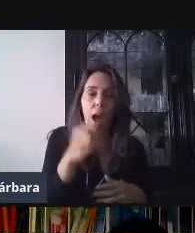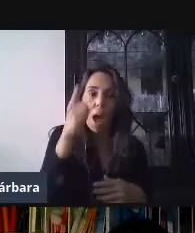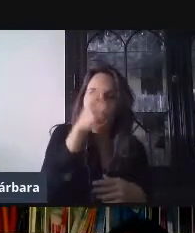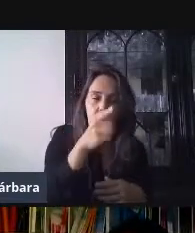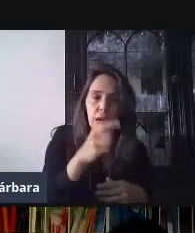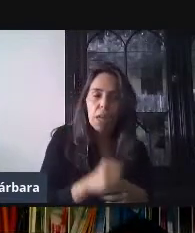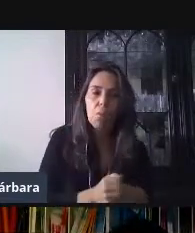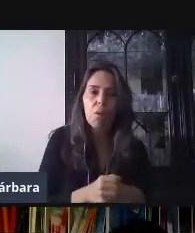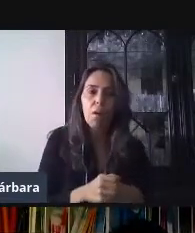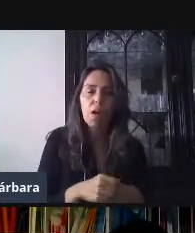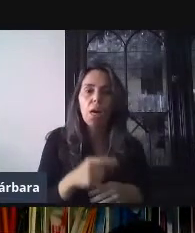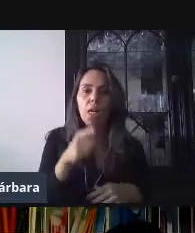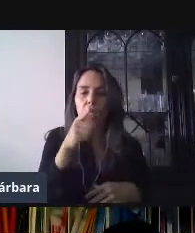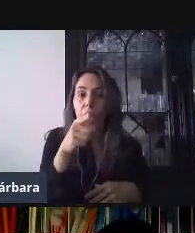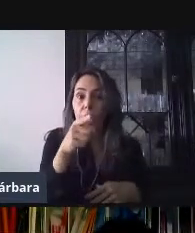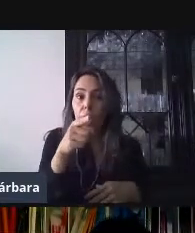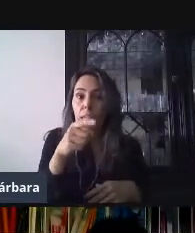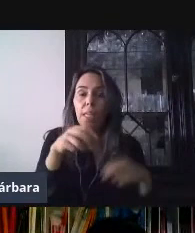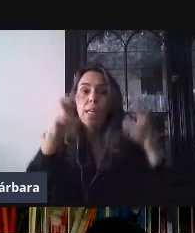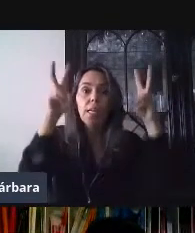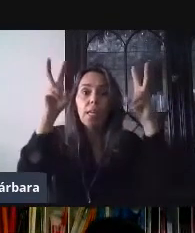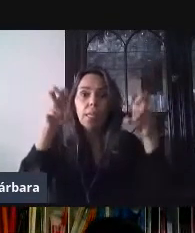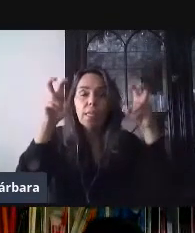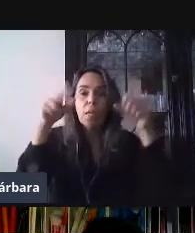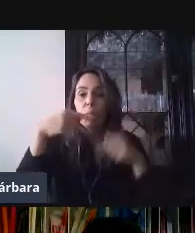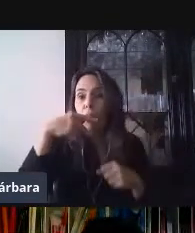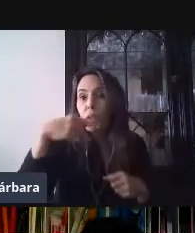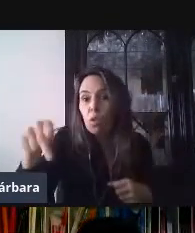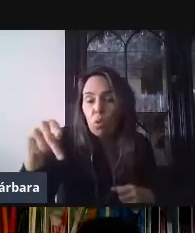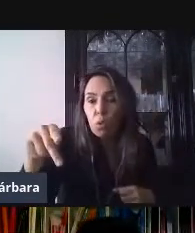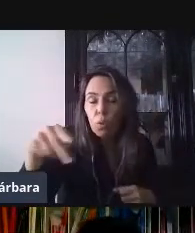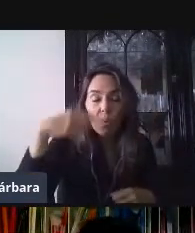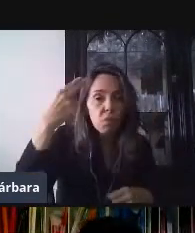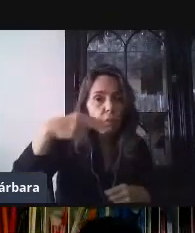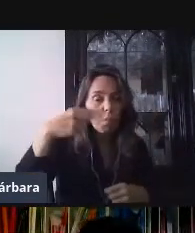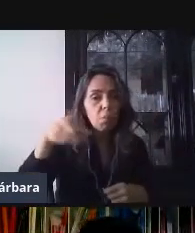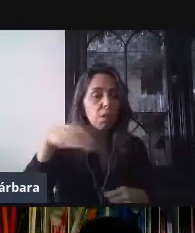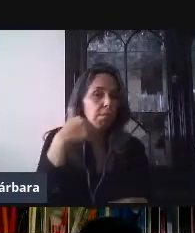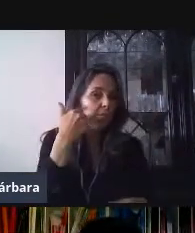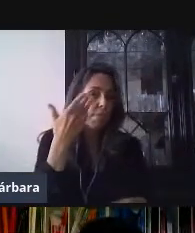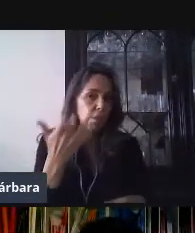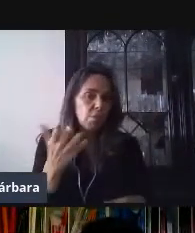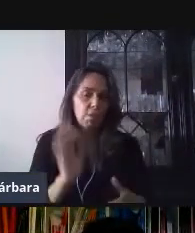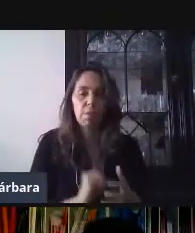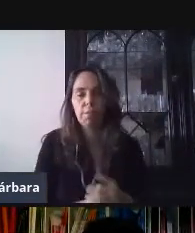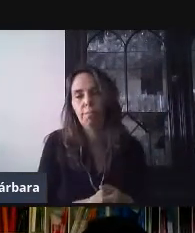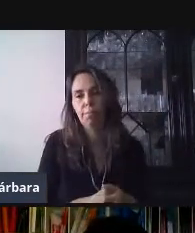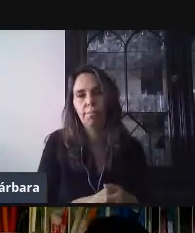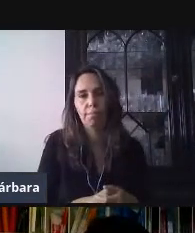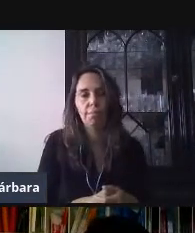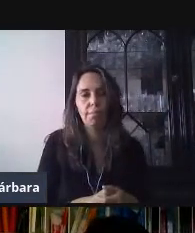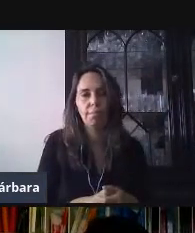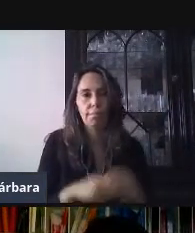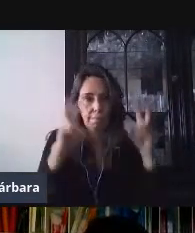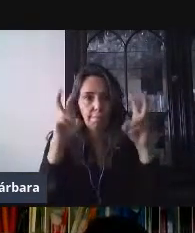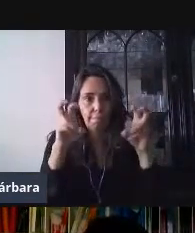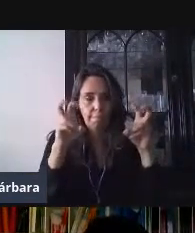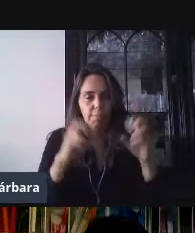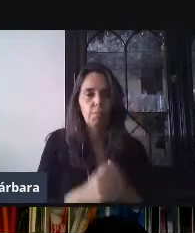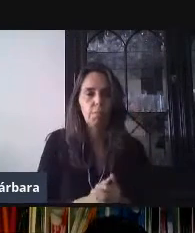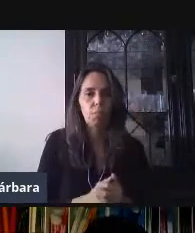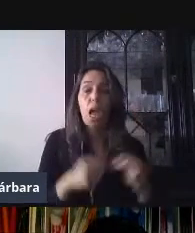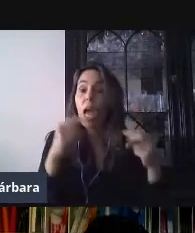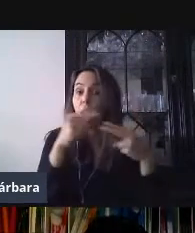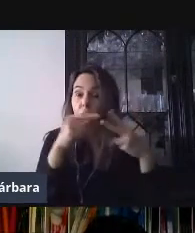formulario, el título del formulario. Esto, digamos, va a ser el nombre del documento que va a tener en nuestra unidad. Hay 2 formas de